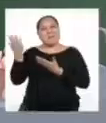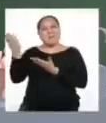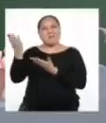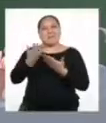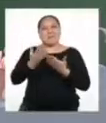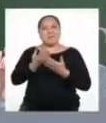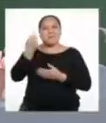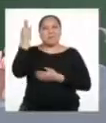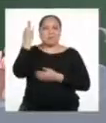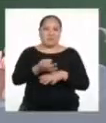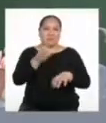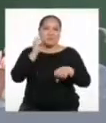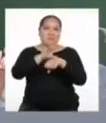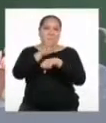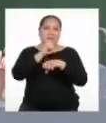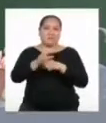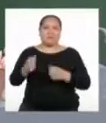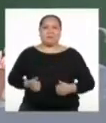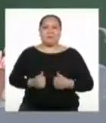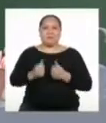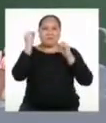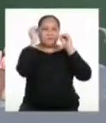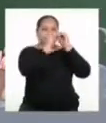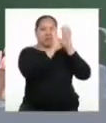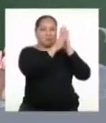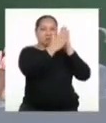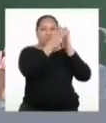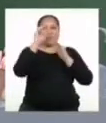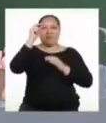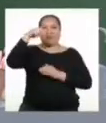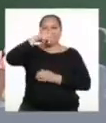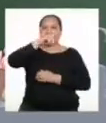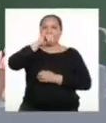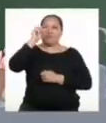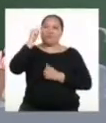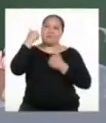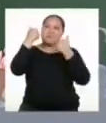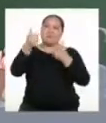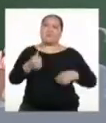los verdaderos consejos de la vida para hacer un fanzine bien chévere.